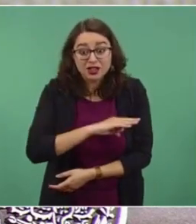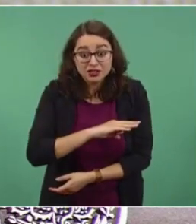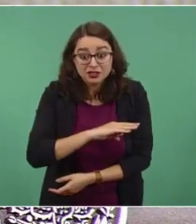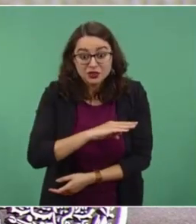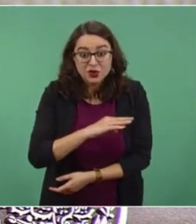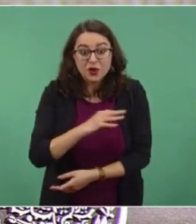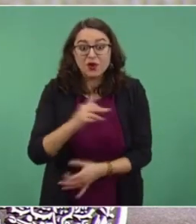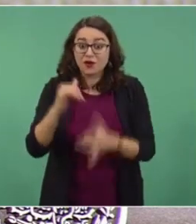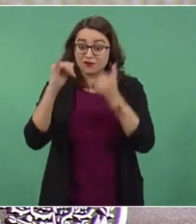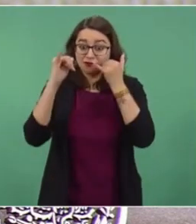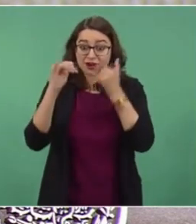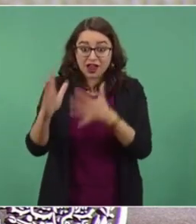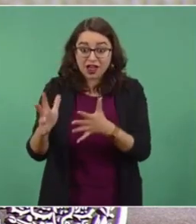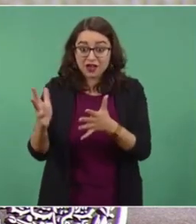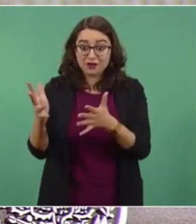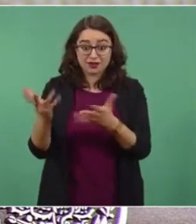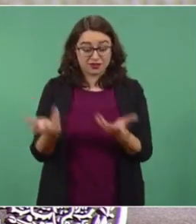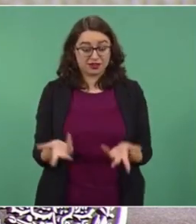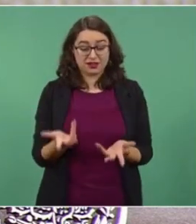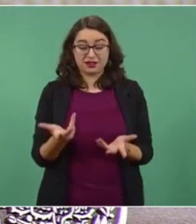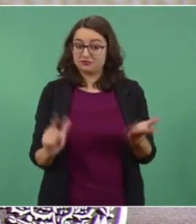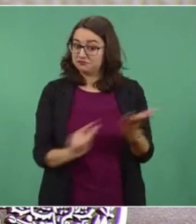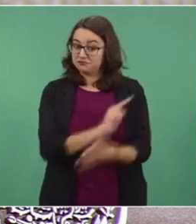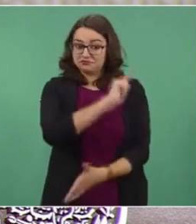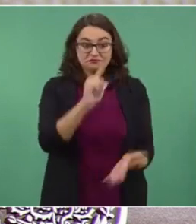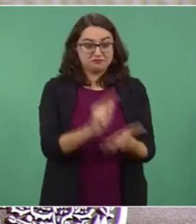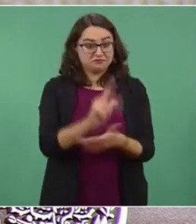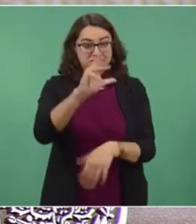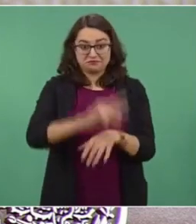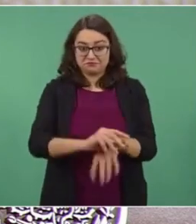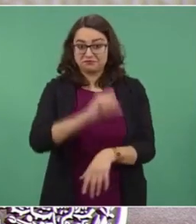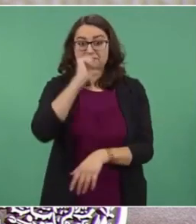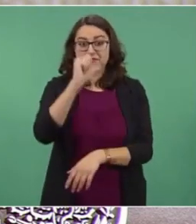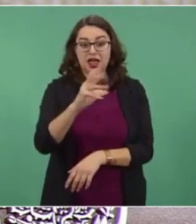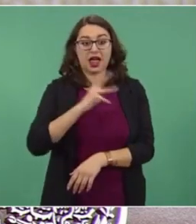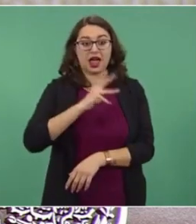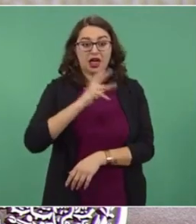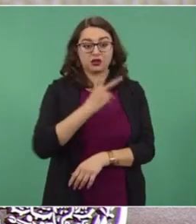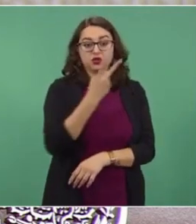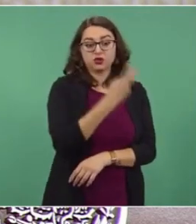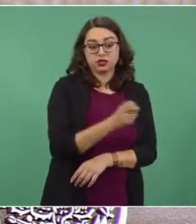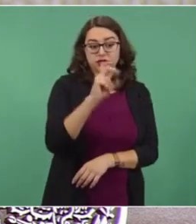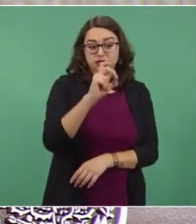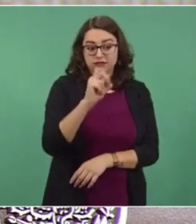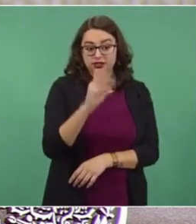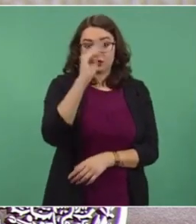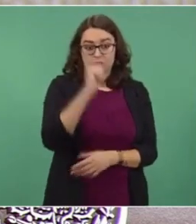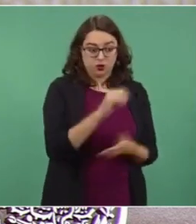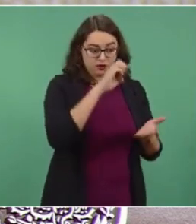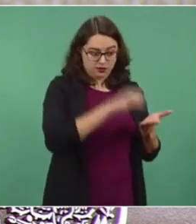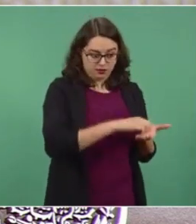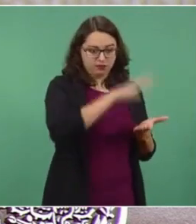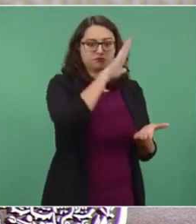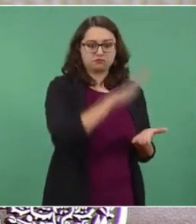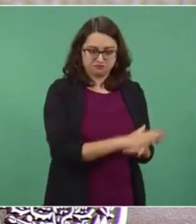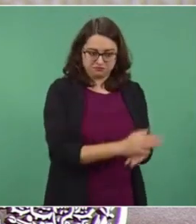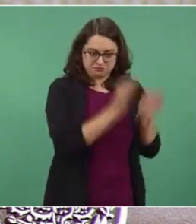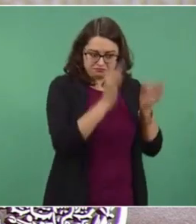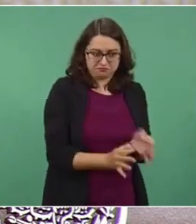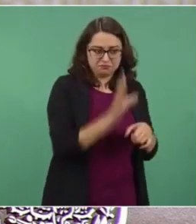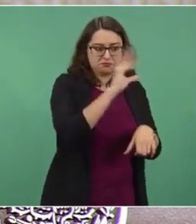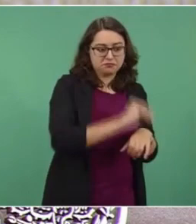Hasta hoy hay registradas 239 centrales de autoabasto y de ellas hay